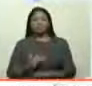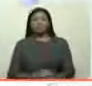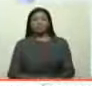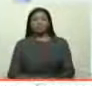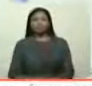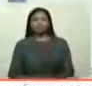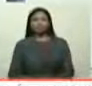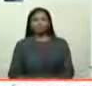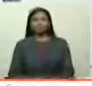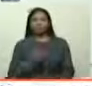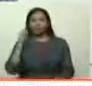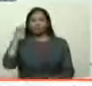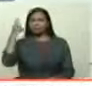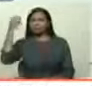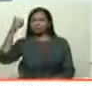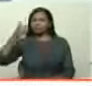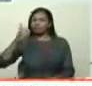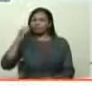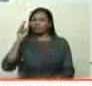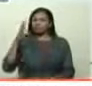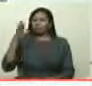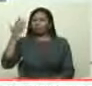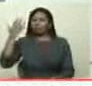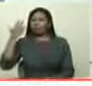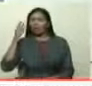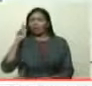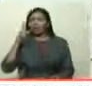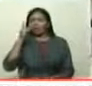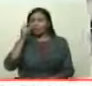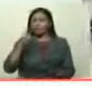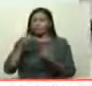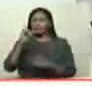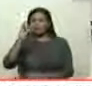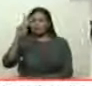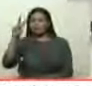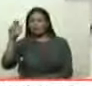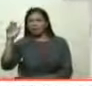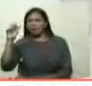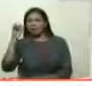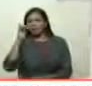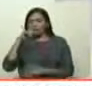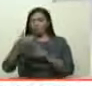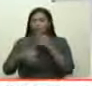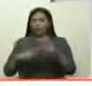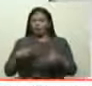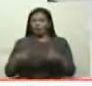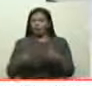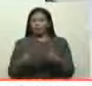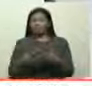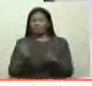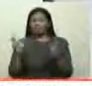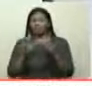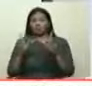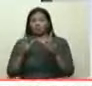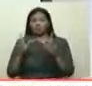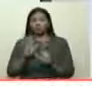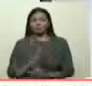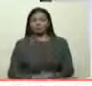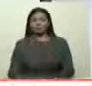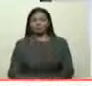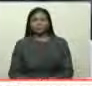en aquella época, ¿te acuerdas? En el programa de Iván Lócher. Iván Lócher, que pa' descansa, Iván Lócher.